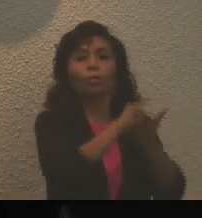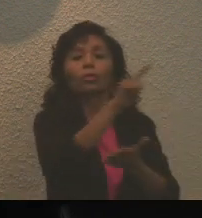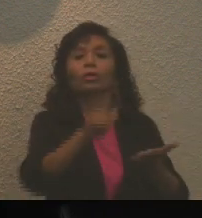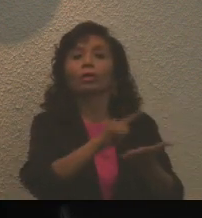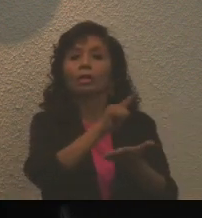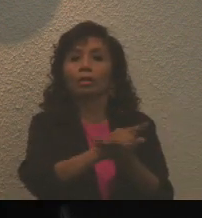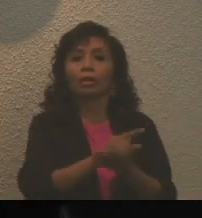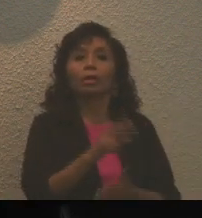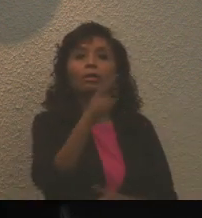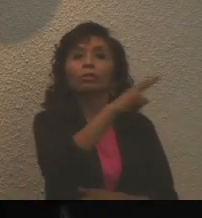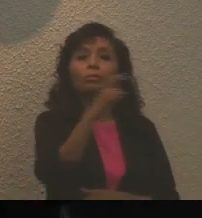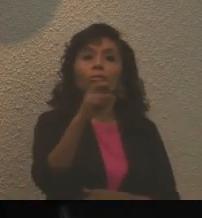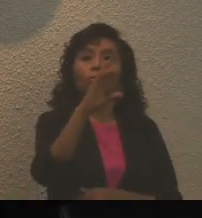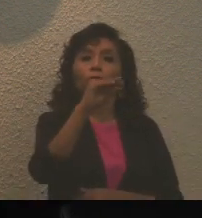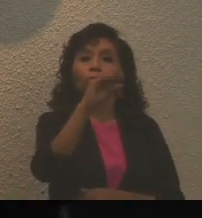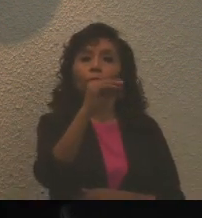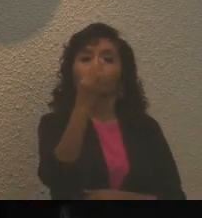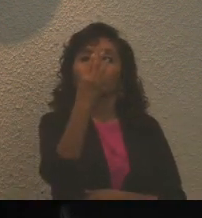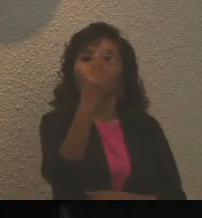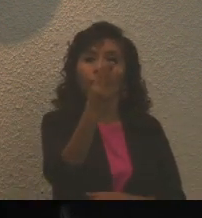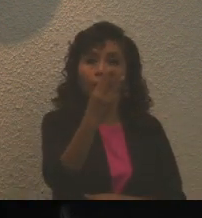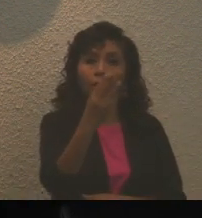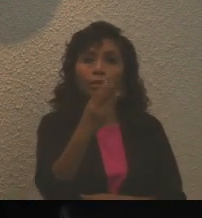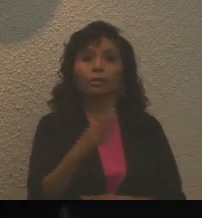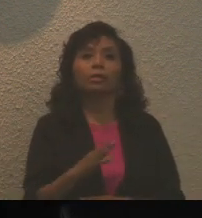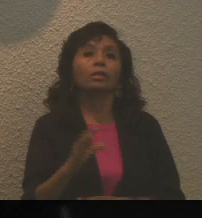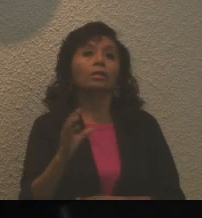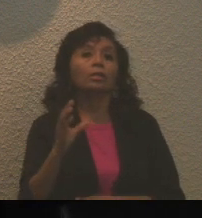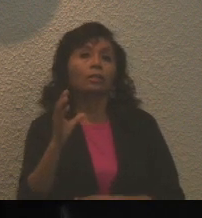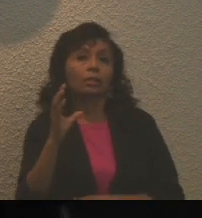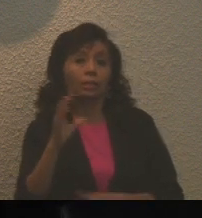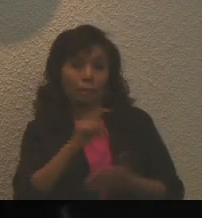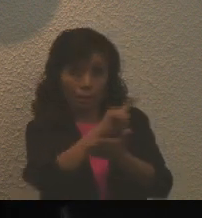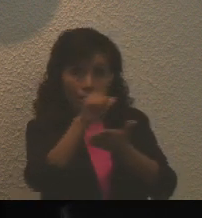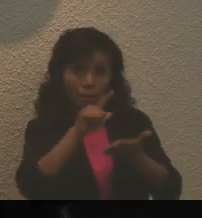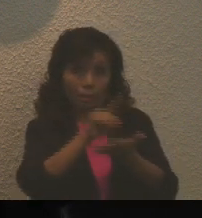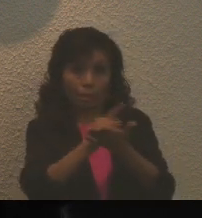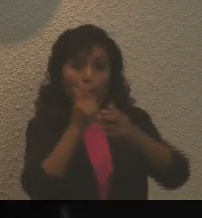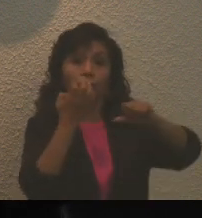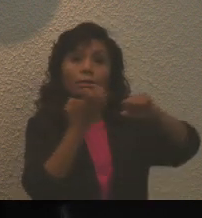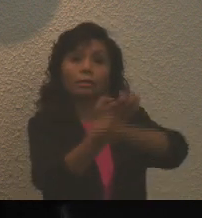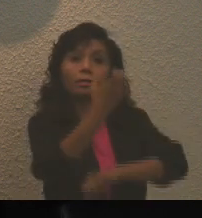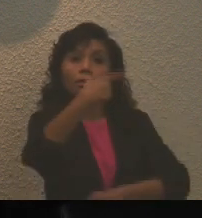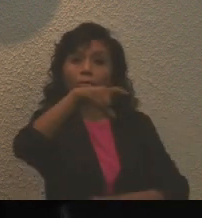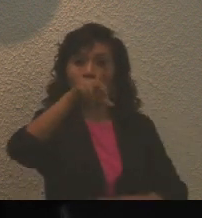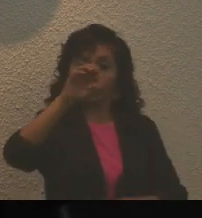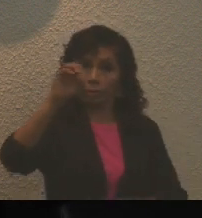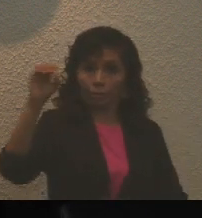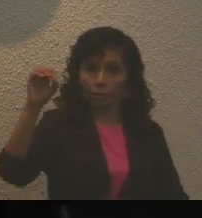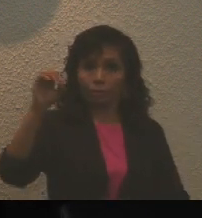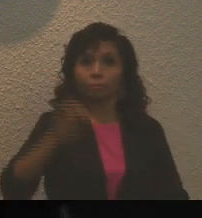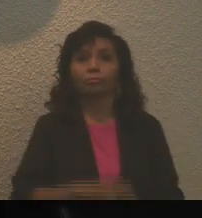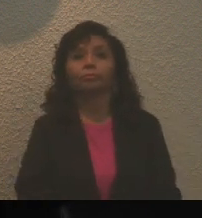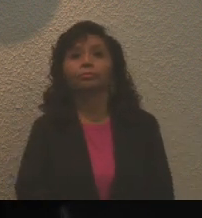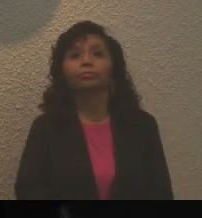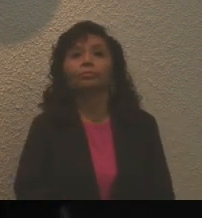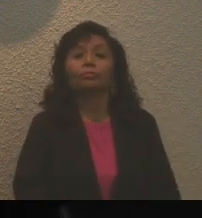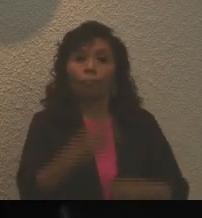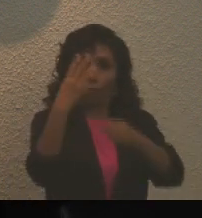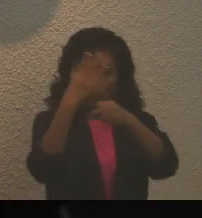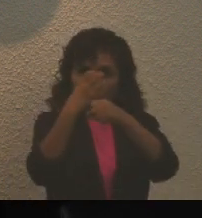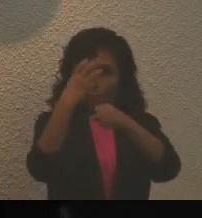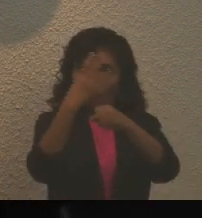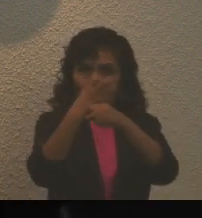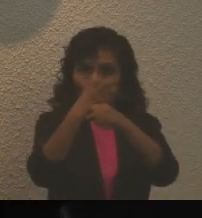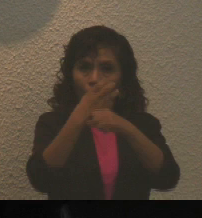296 de la décima segunda legislatura del Estado y demás aplicables. Tercera,